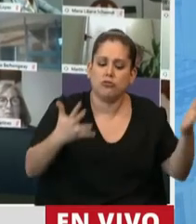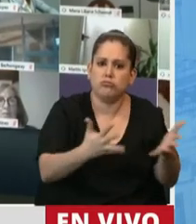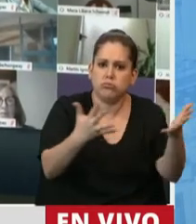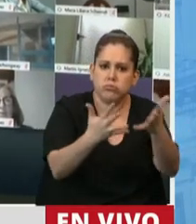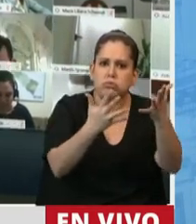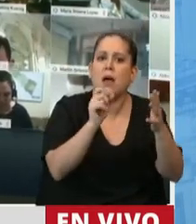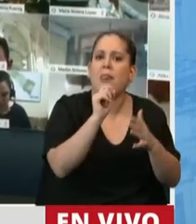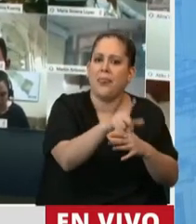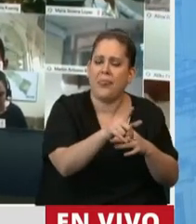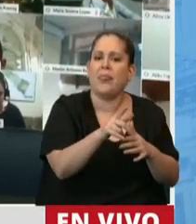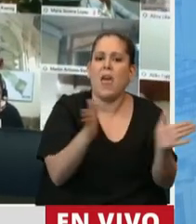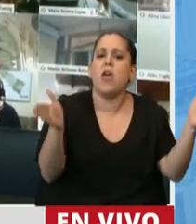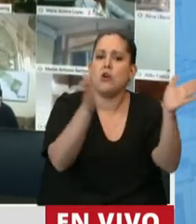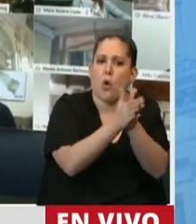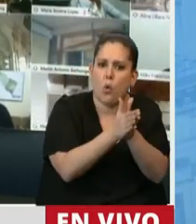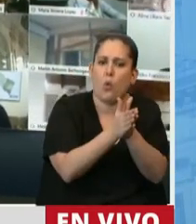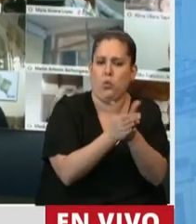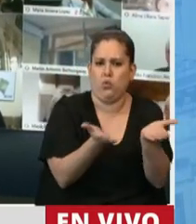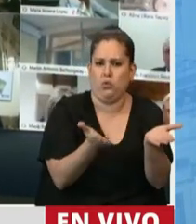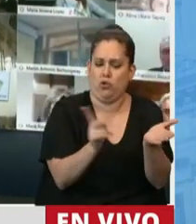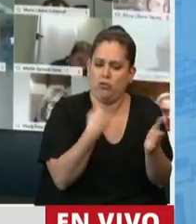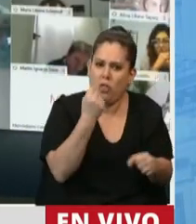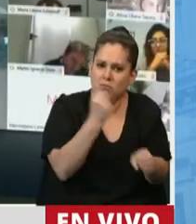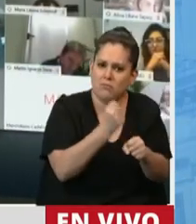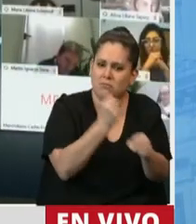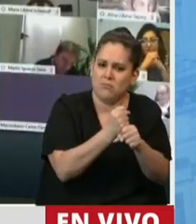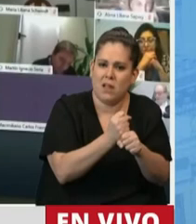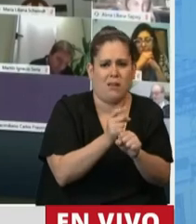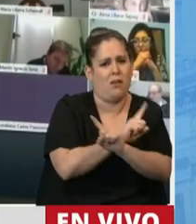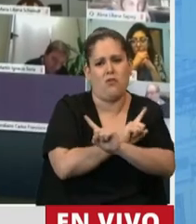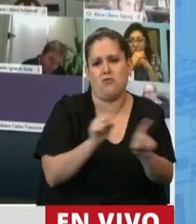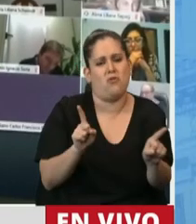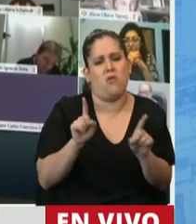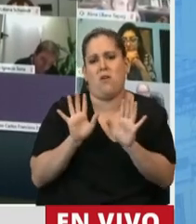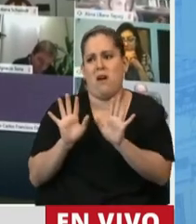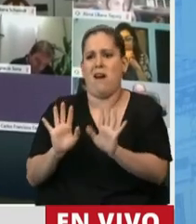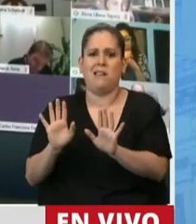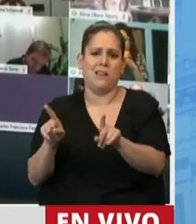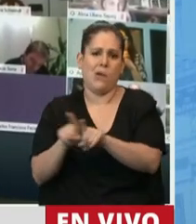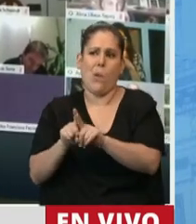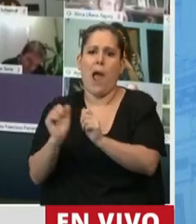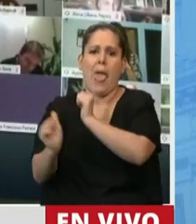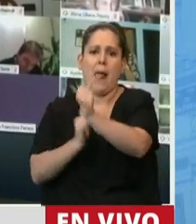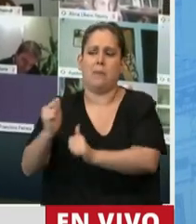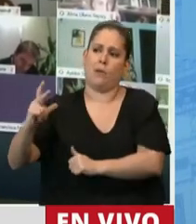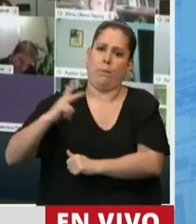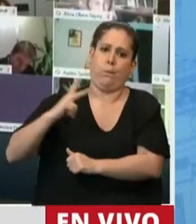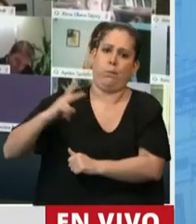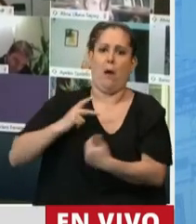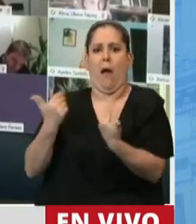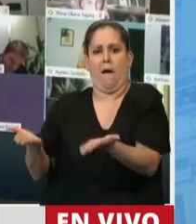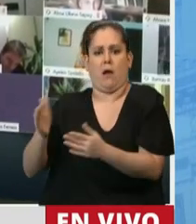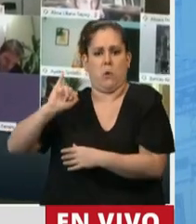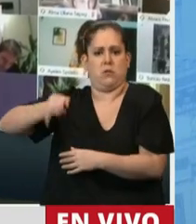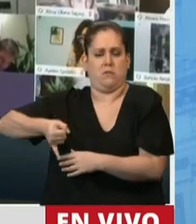beneficio del conjunto de la población trabajadora y no de este pequeño puñado de grandes empresarios que, como decía al